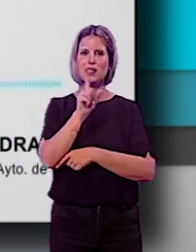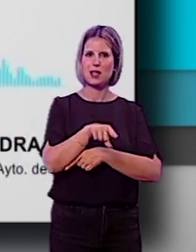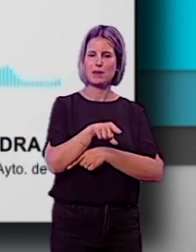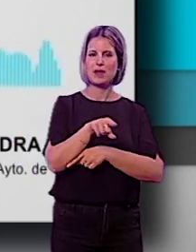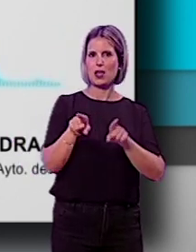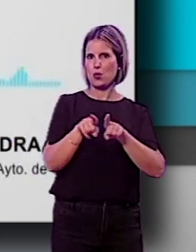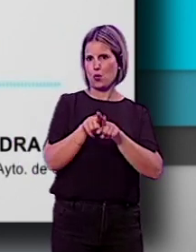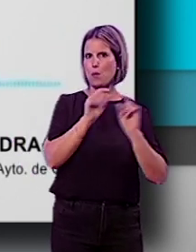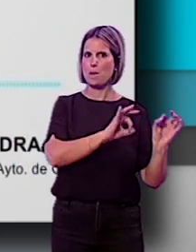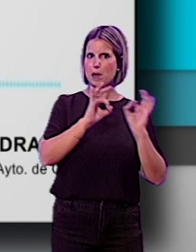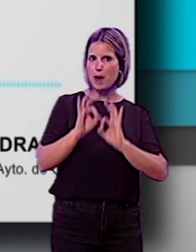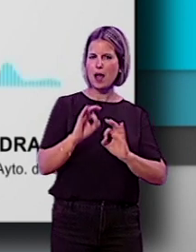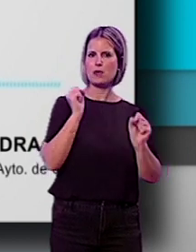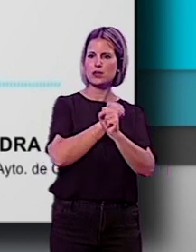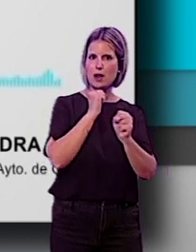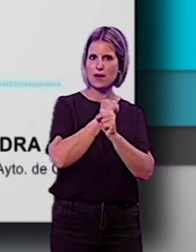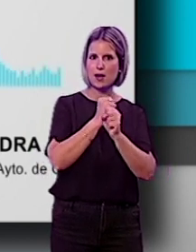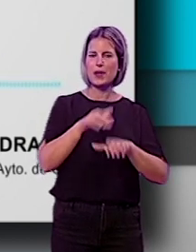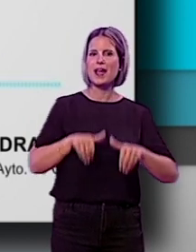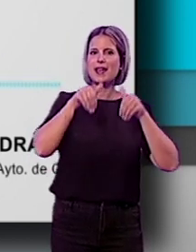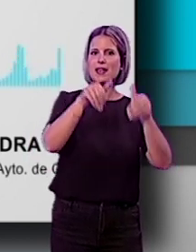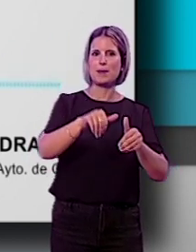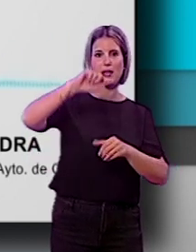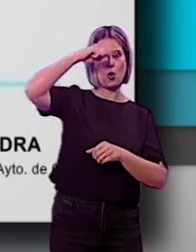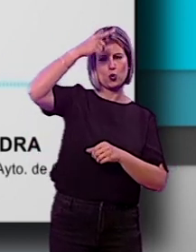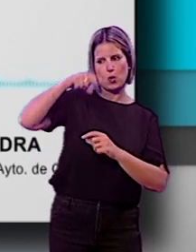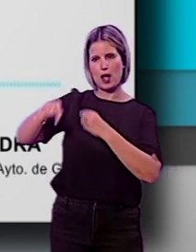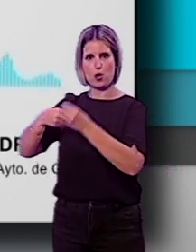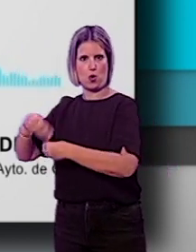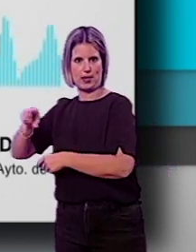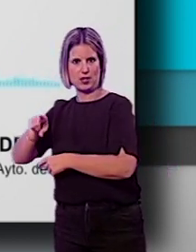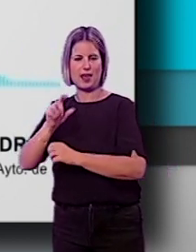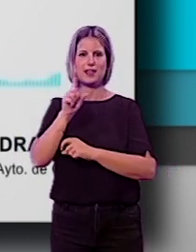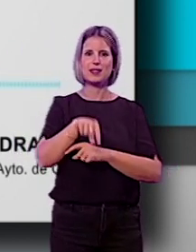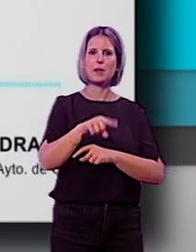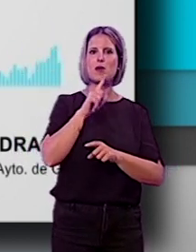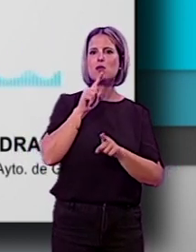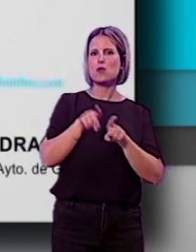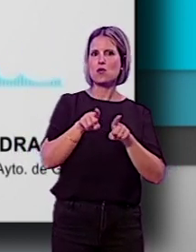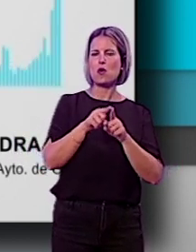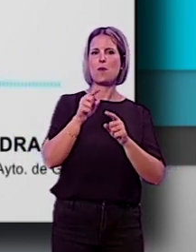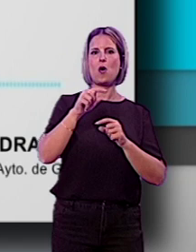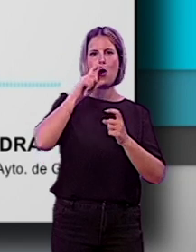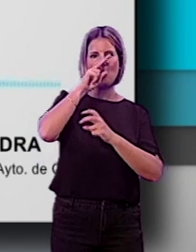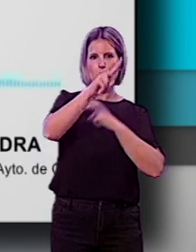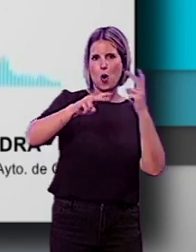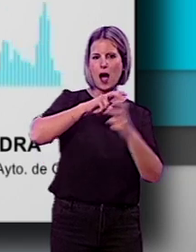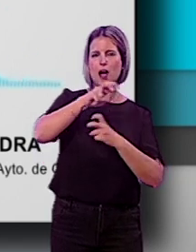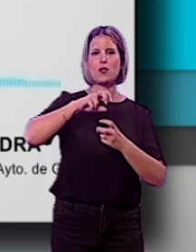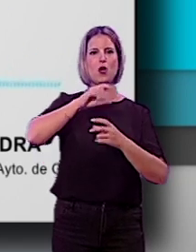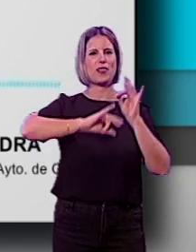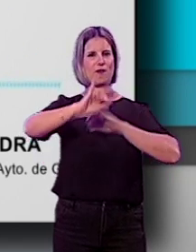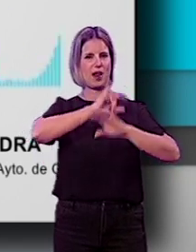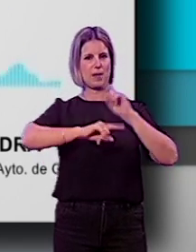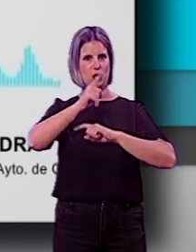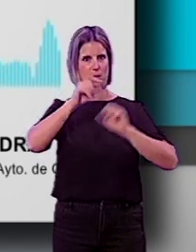lanzado y preparado y trabajado la capitalidad cultural sobre la que ellos no habían hecho nada, sacar una bienal de flamenco, haber llegado a un acuerdo y